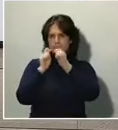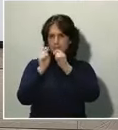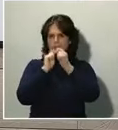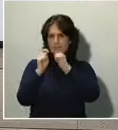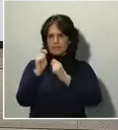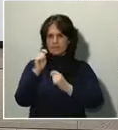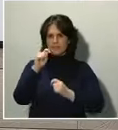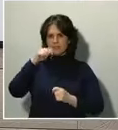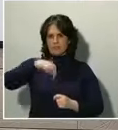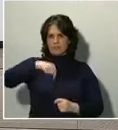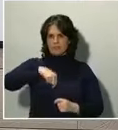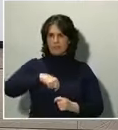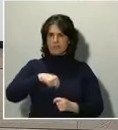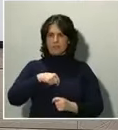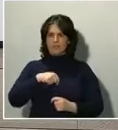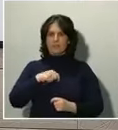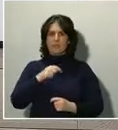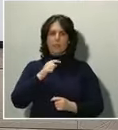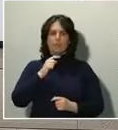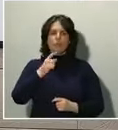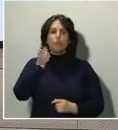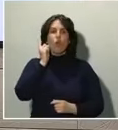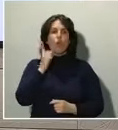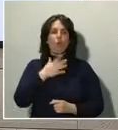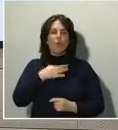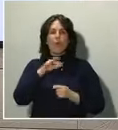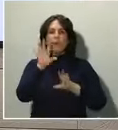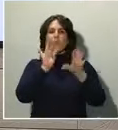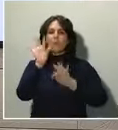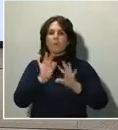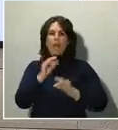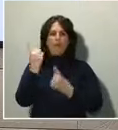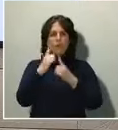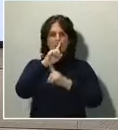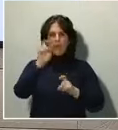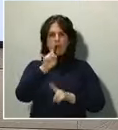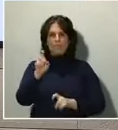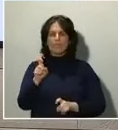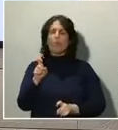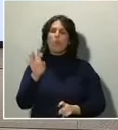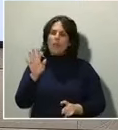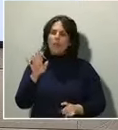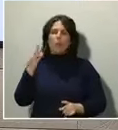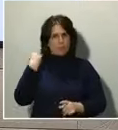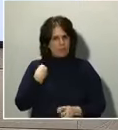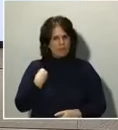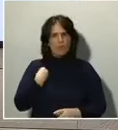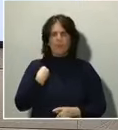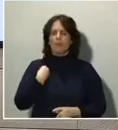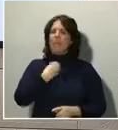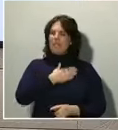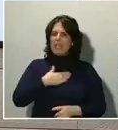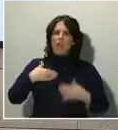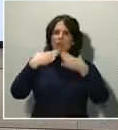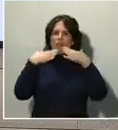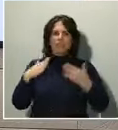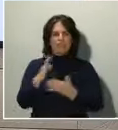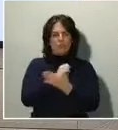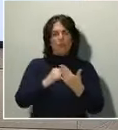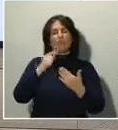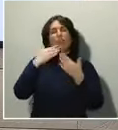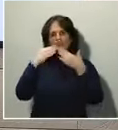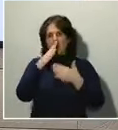comunicación. Solamente podemos dar paso a unas cuantas preguntas, pero queremos agradecerles a todos su participación y también su comprensión en las circunstancias